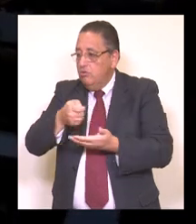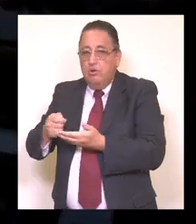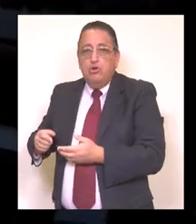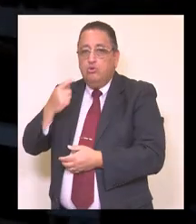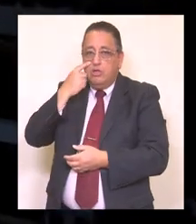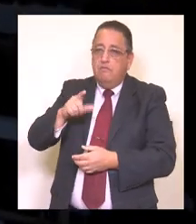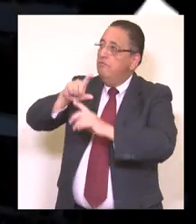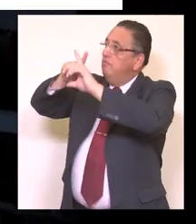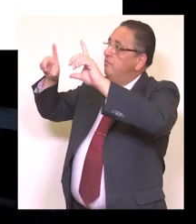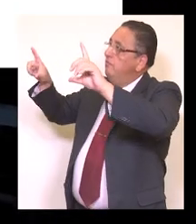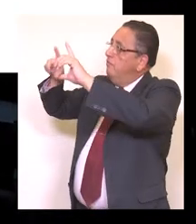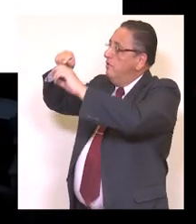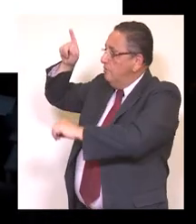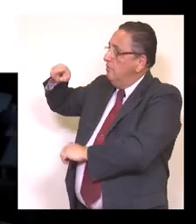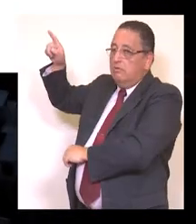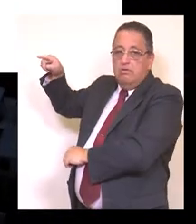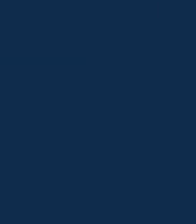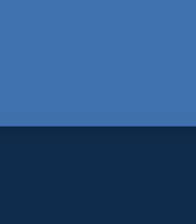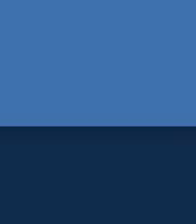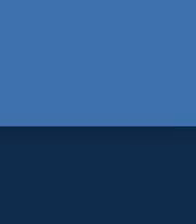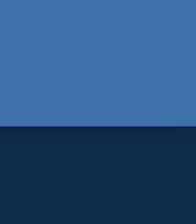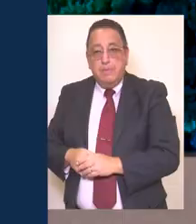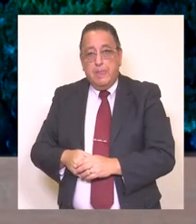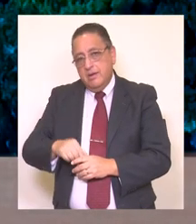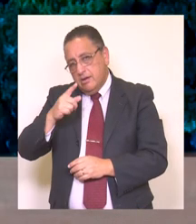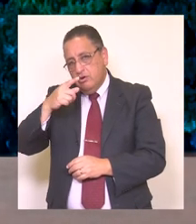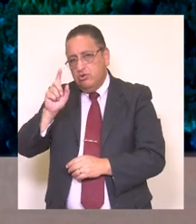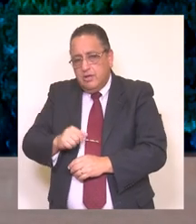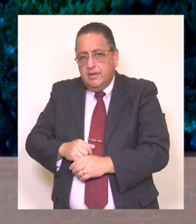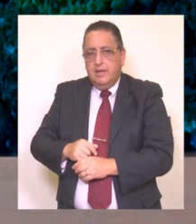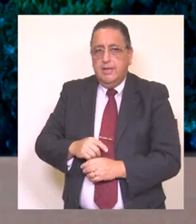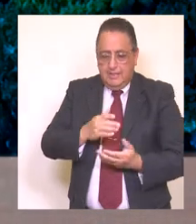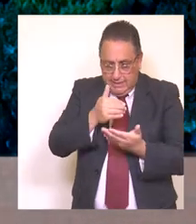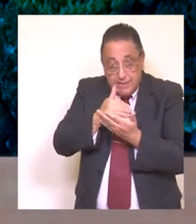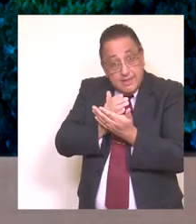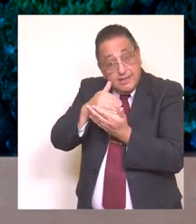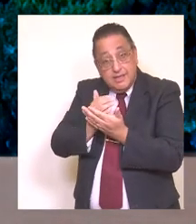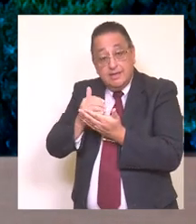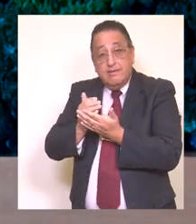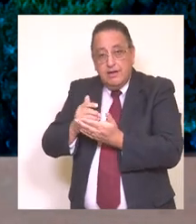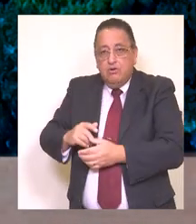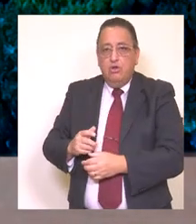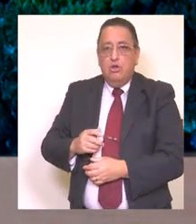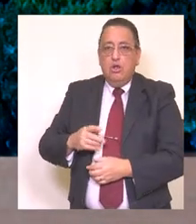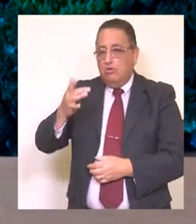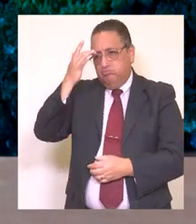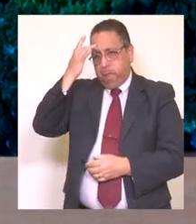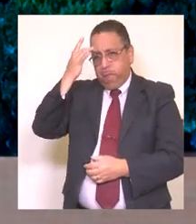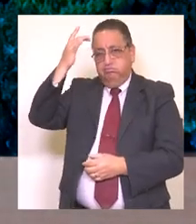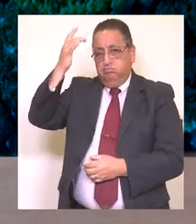Otra de nuestras áreas de acción son las actividades culturales que desarrollamos a través de la Oficina